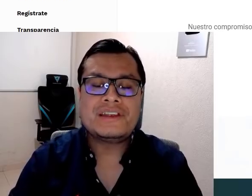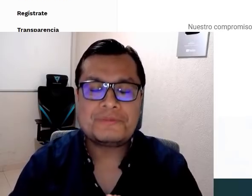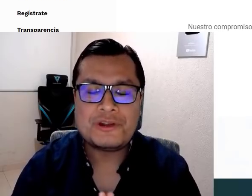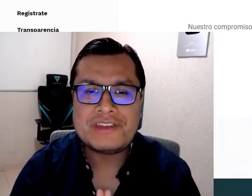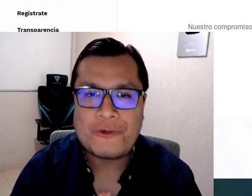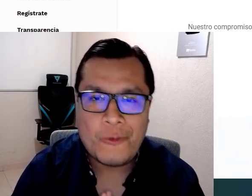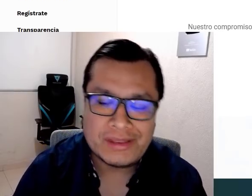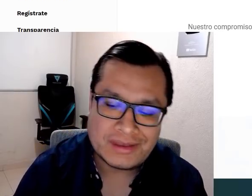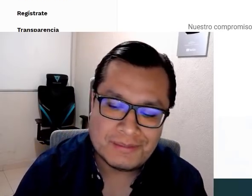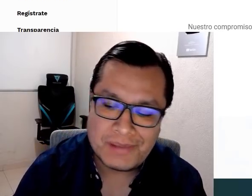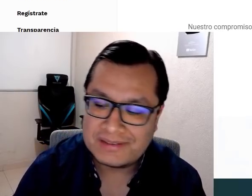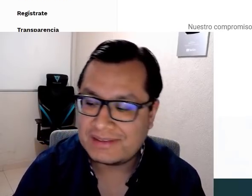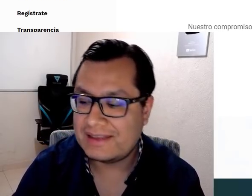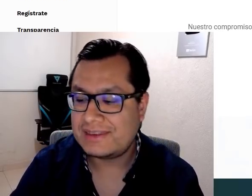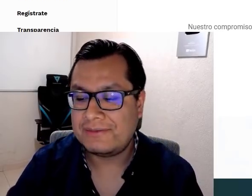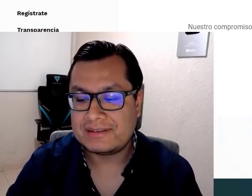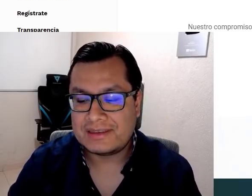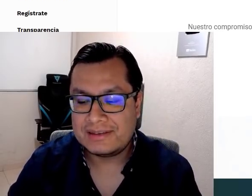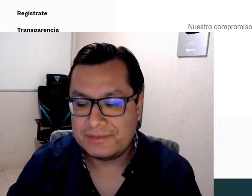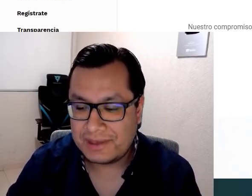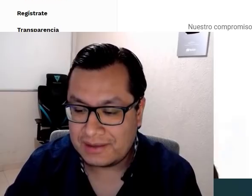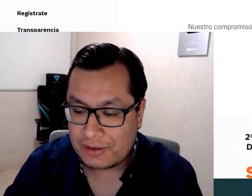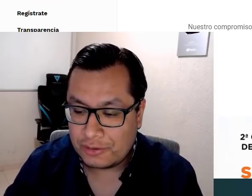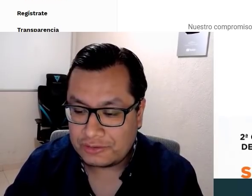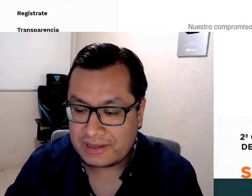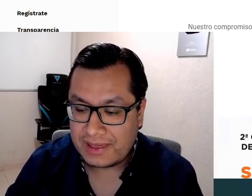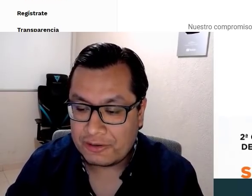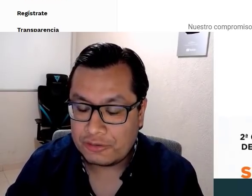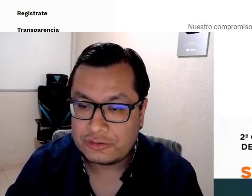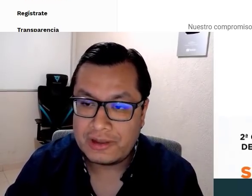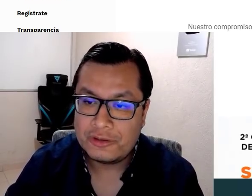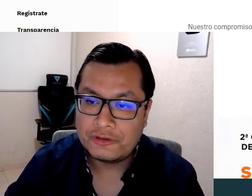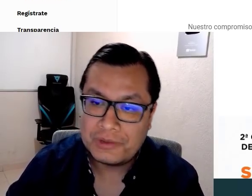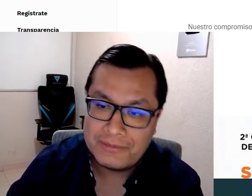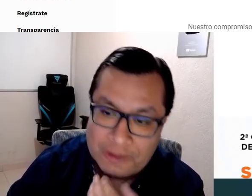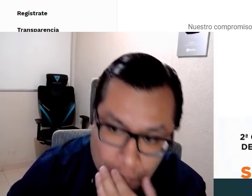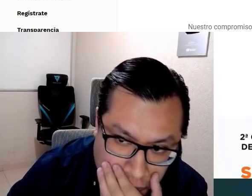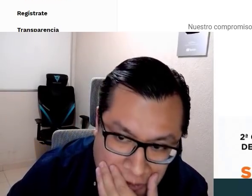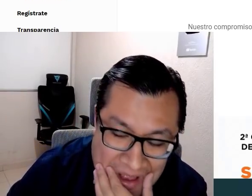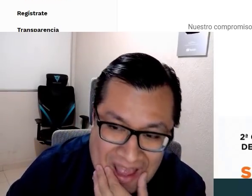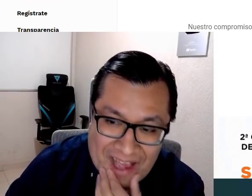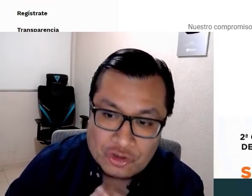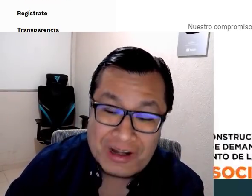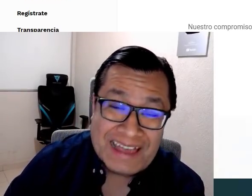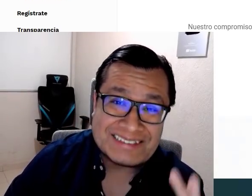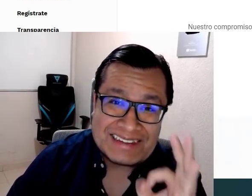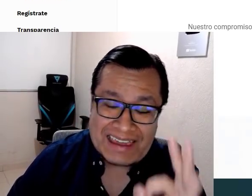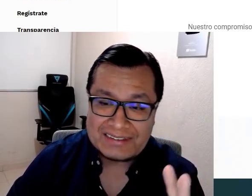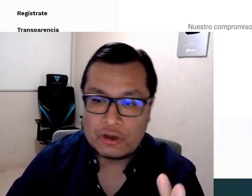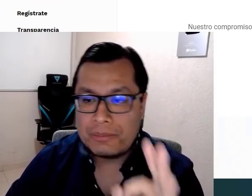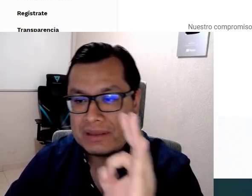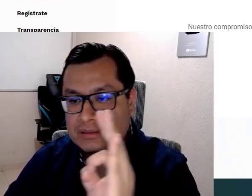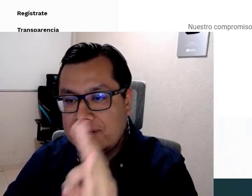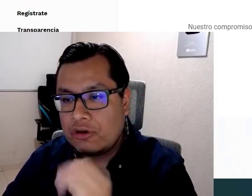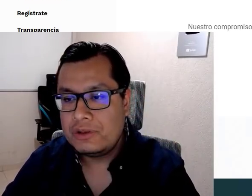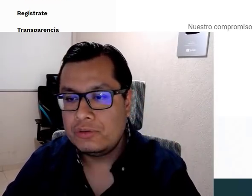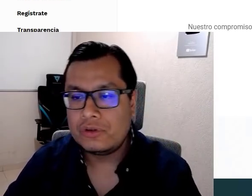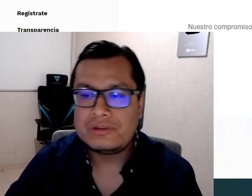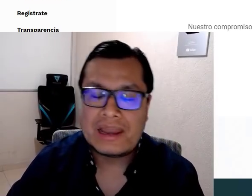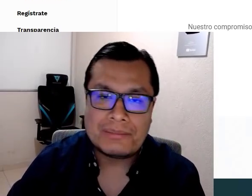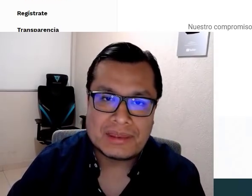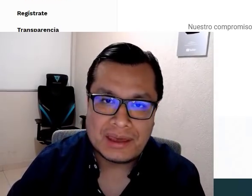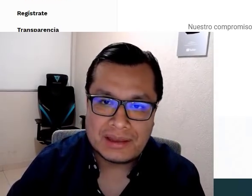Hola, ¿cómo están? Espero se encuentren bastante, bastante bien. 12 de agosto del 2021, son las 6 con 25